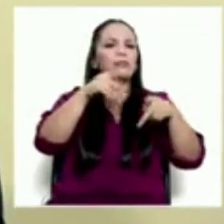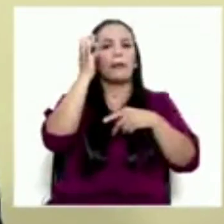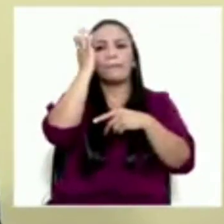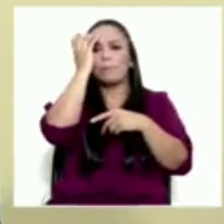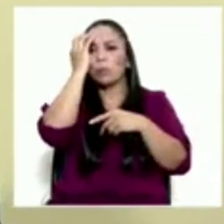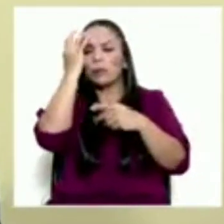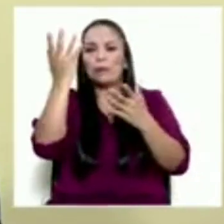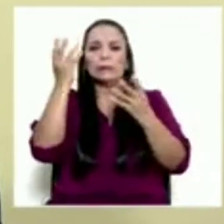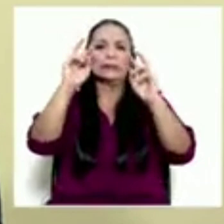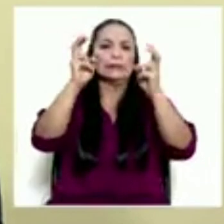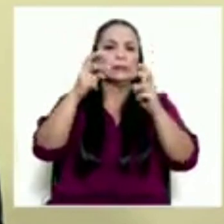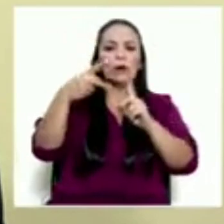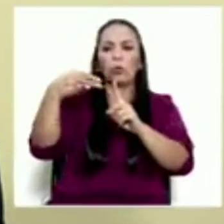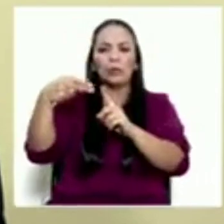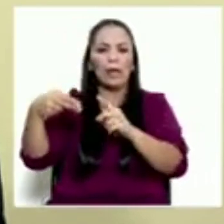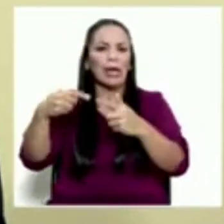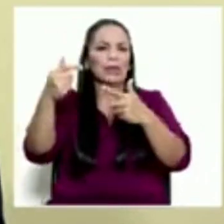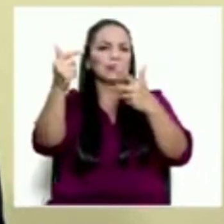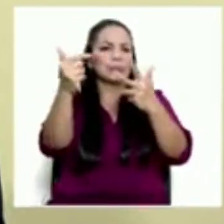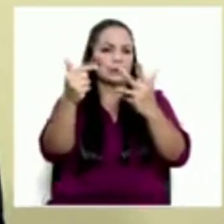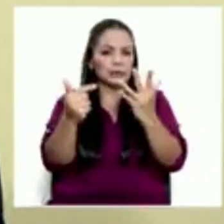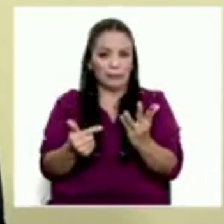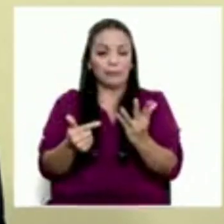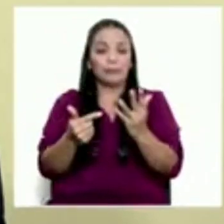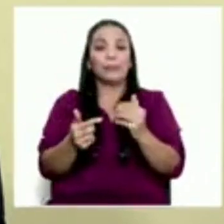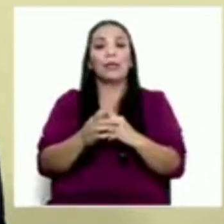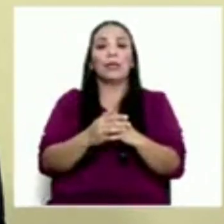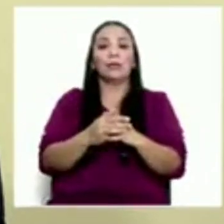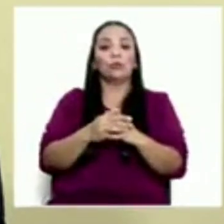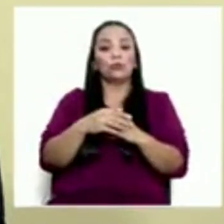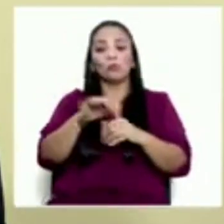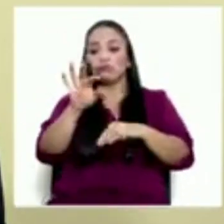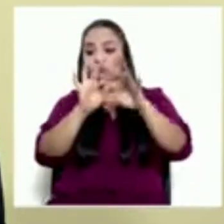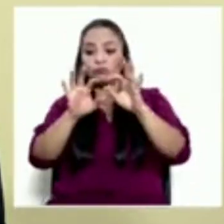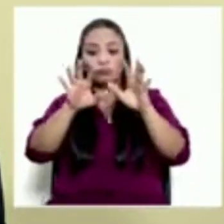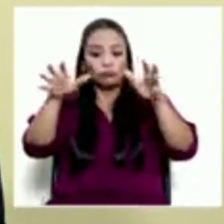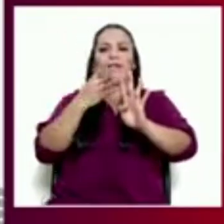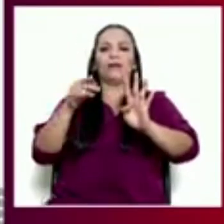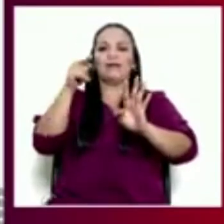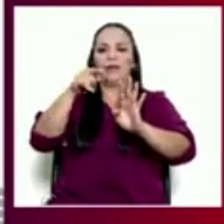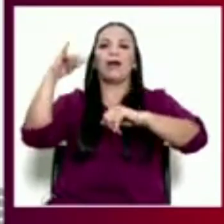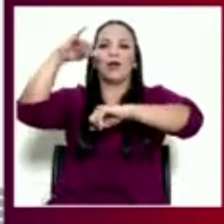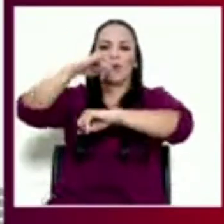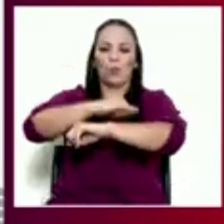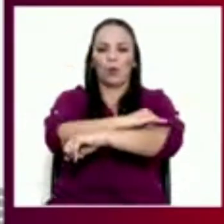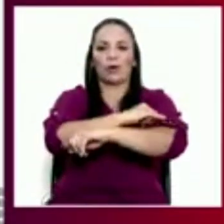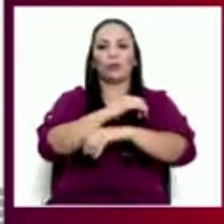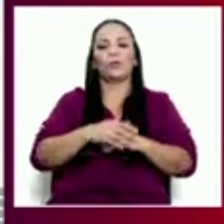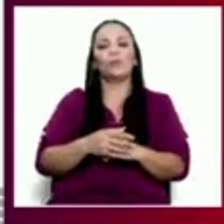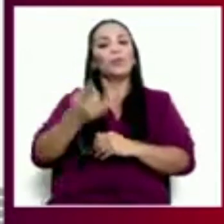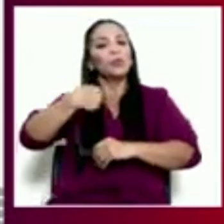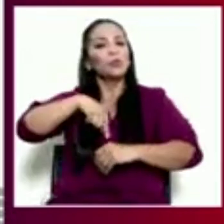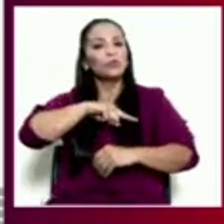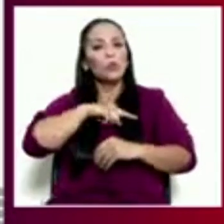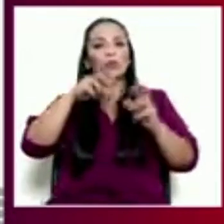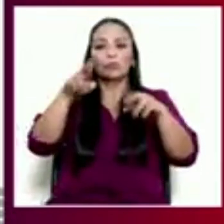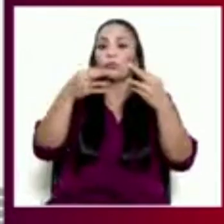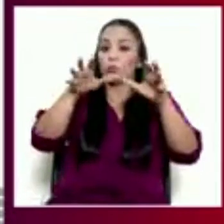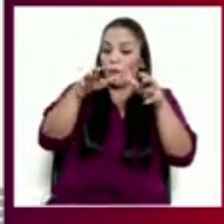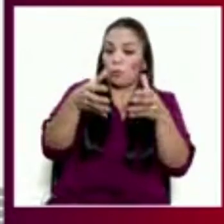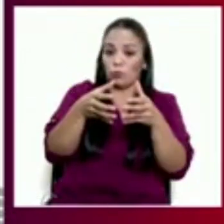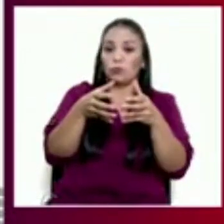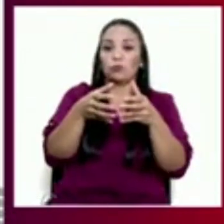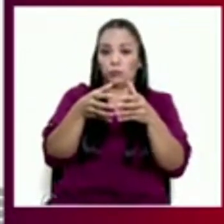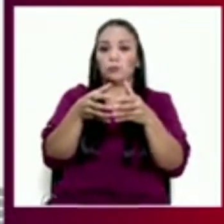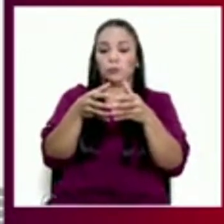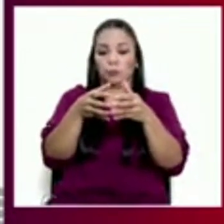negocio hotelero, etc. Hicimos un equipo y ya tenemos una solución. Entonces, nos dimos a la tarea de reunirnos un grupo de